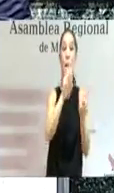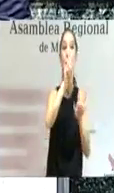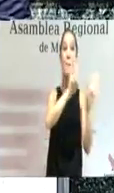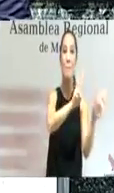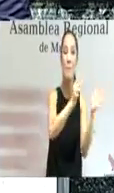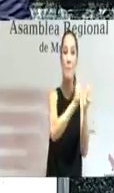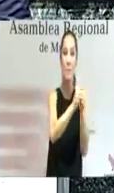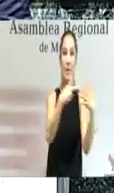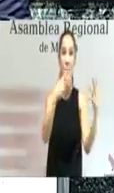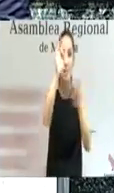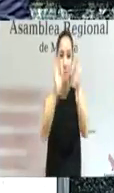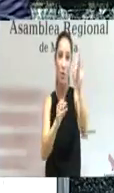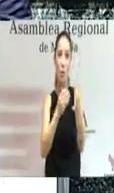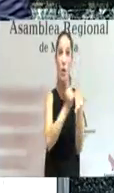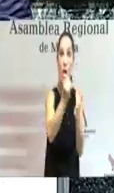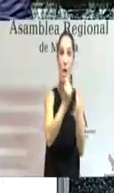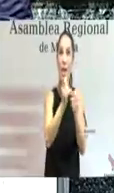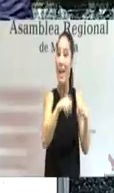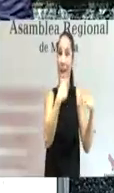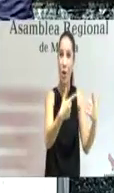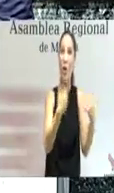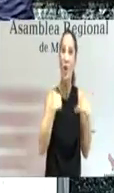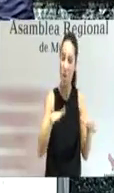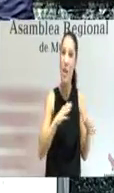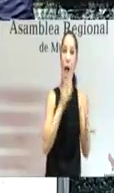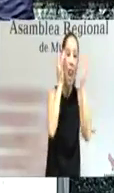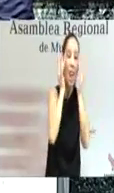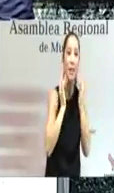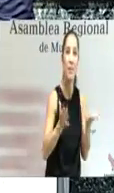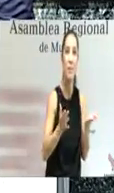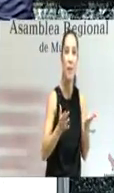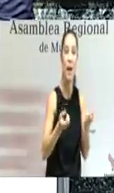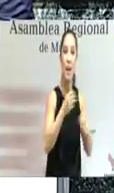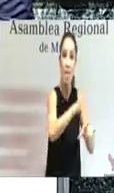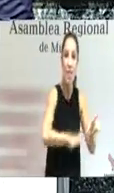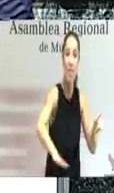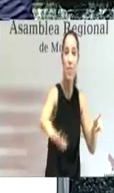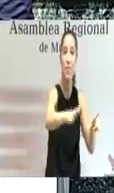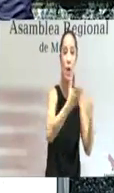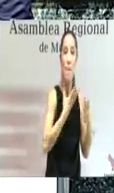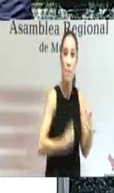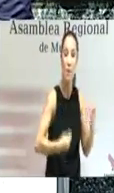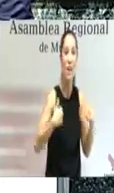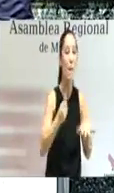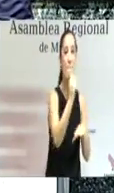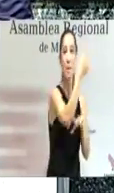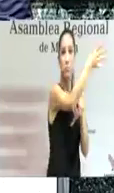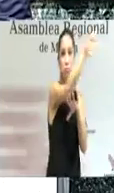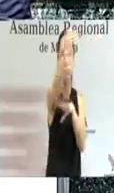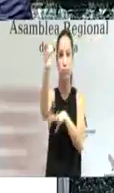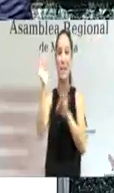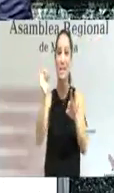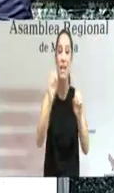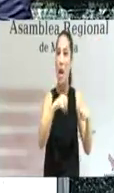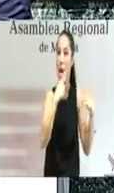superficie cultivada en la región ya es ecológica somos la región con mayor superficie agraria útil dedicada a este modelo de producción